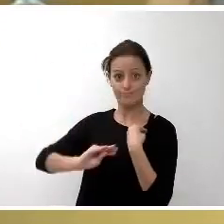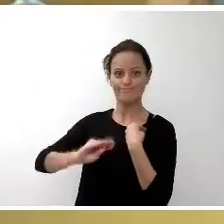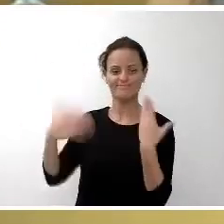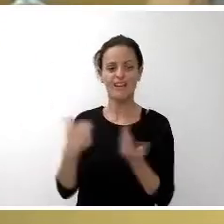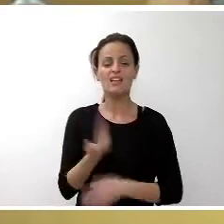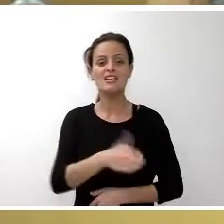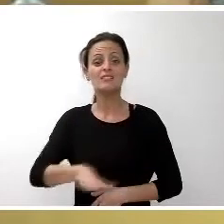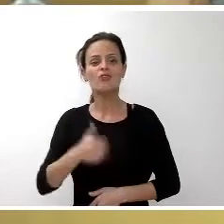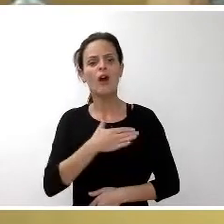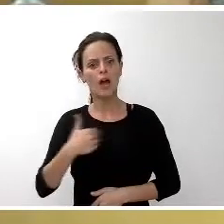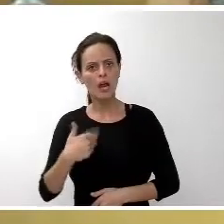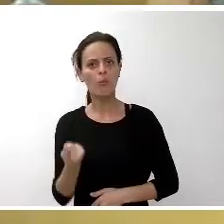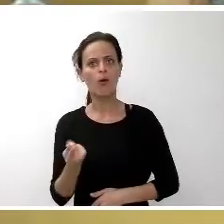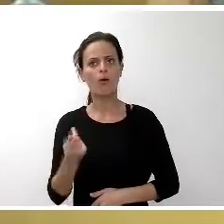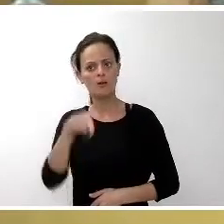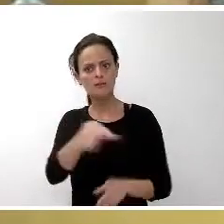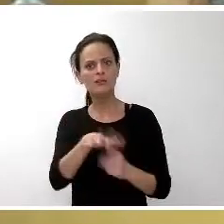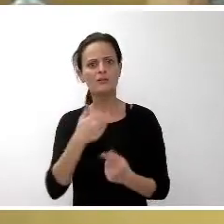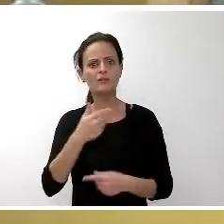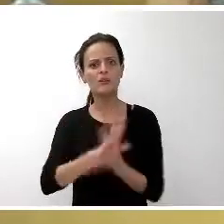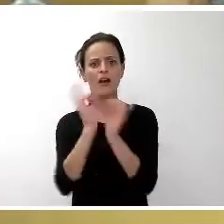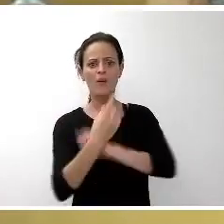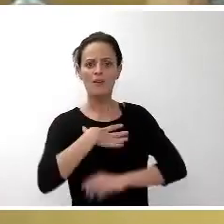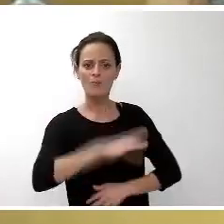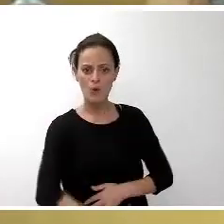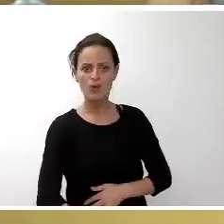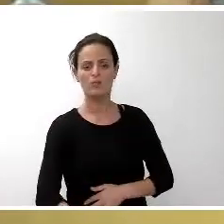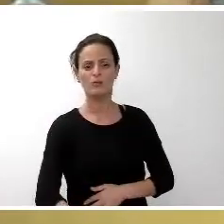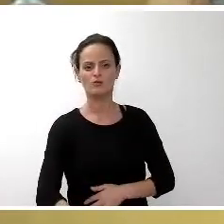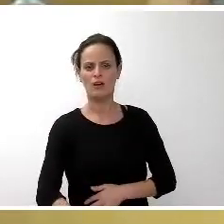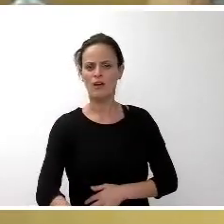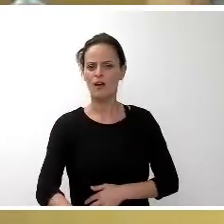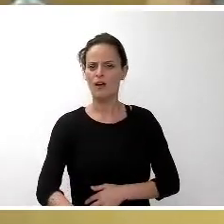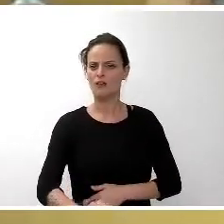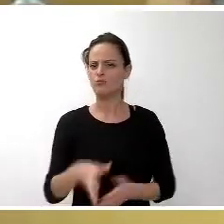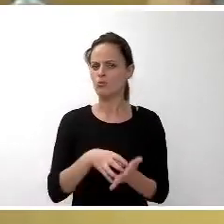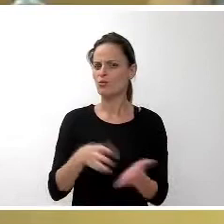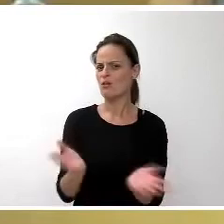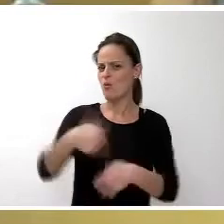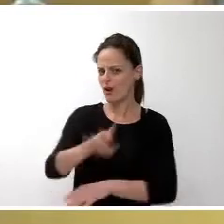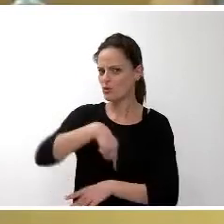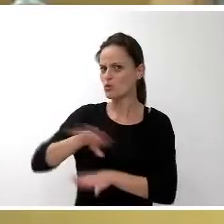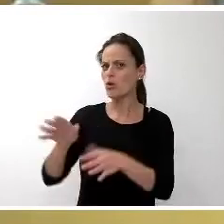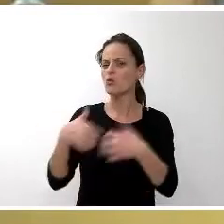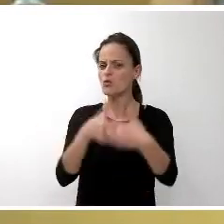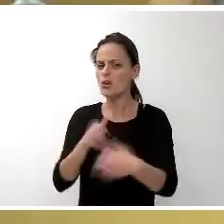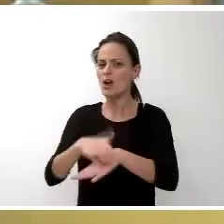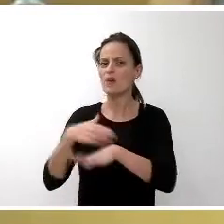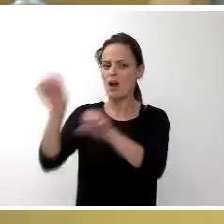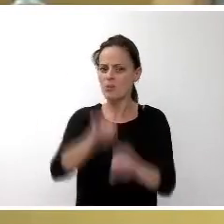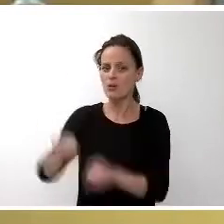niños queremos y podemos cambiar esta situación y no duden de que vamos a luchar por mejorar y proteger nuestra isla.